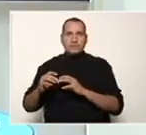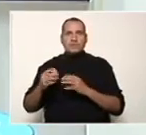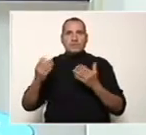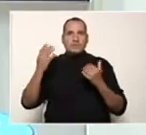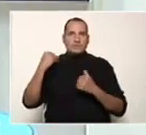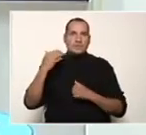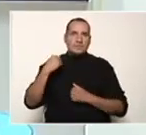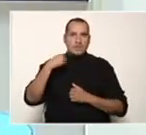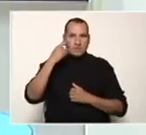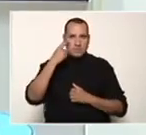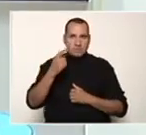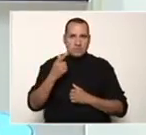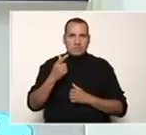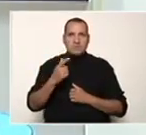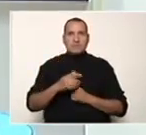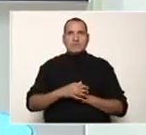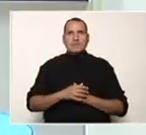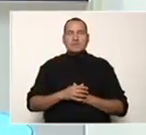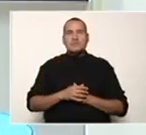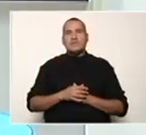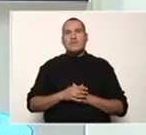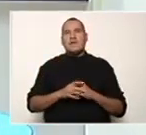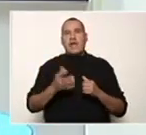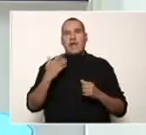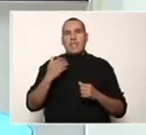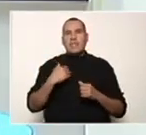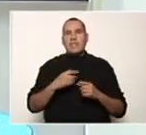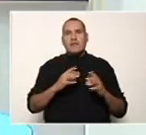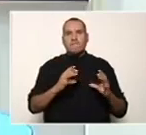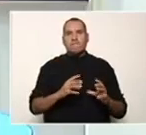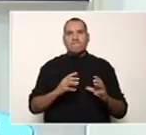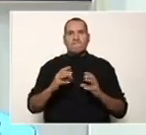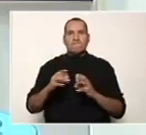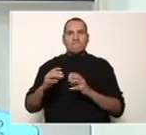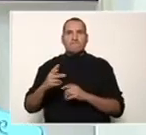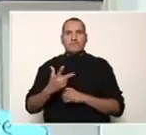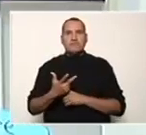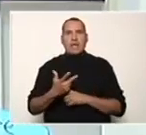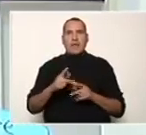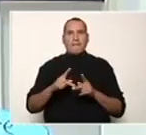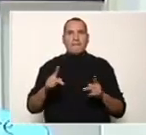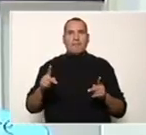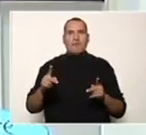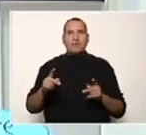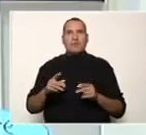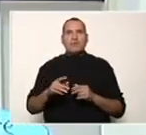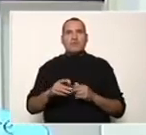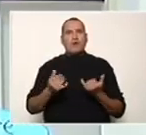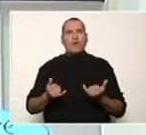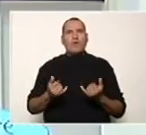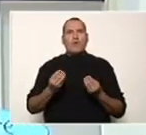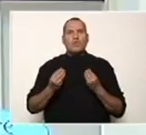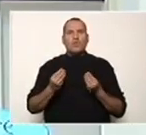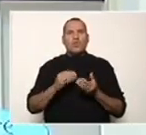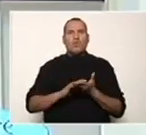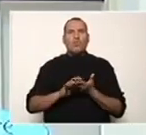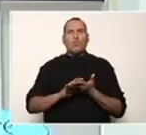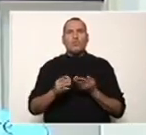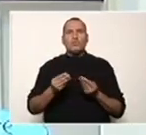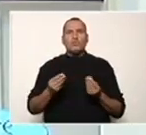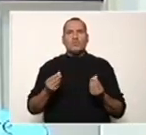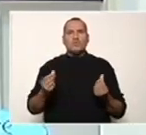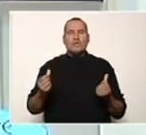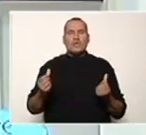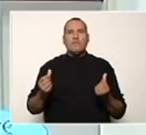trinomio y ahora tenemos dos factores que entre ellos se están multiplicando. ¿Cómo lo resolvimos? Por el